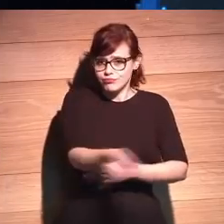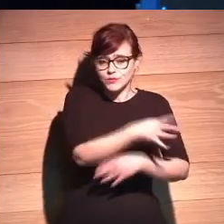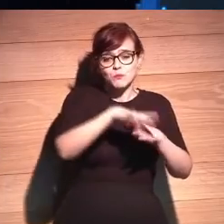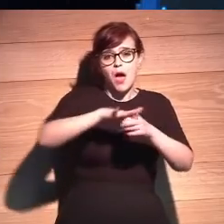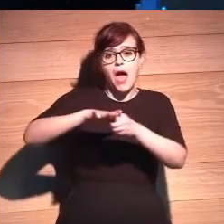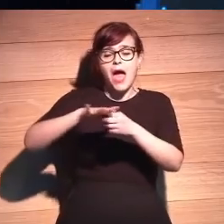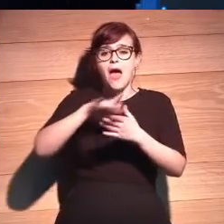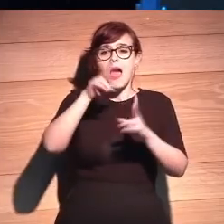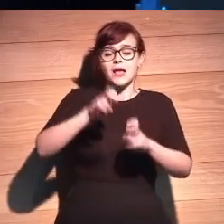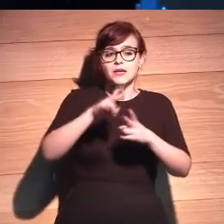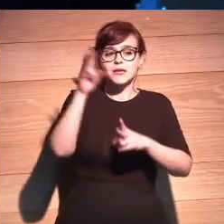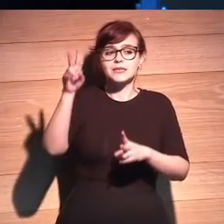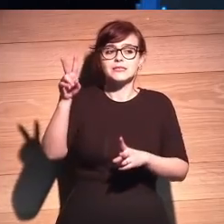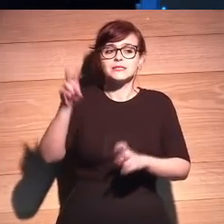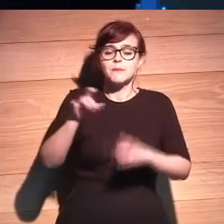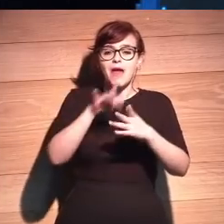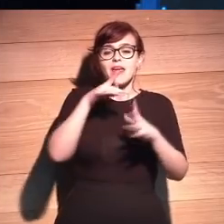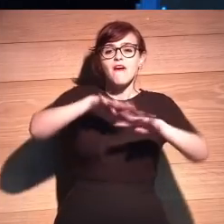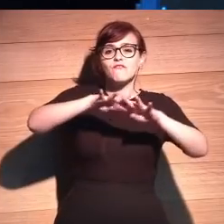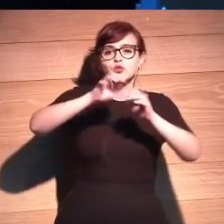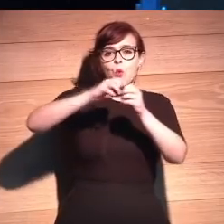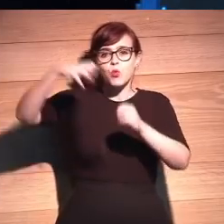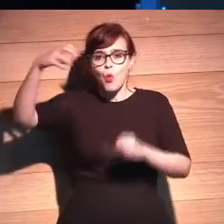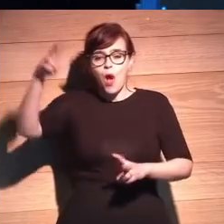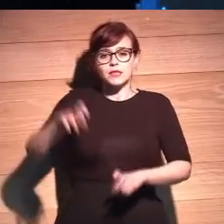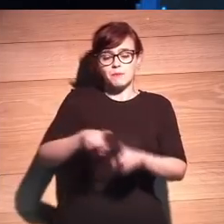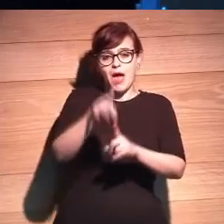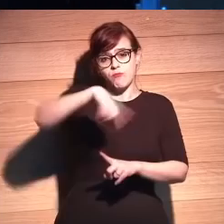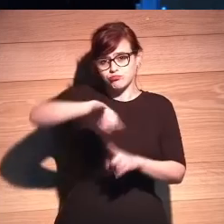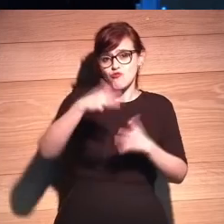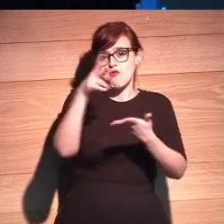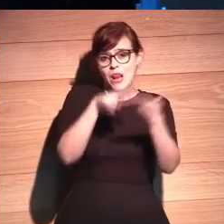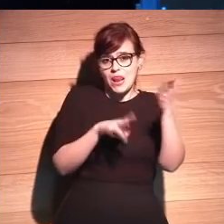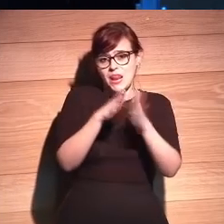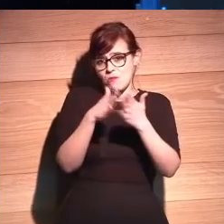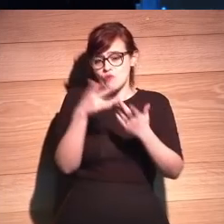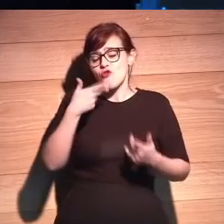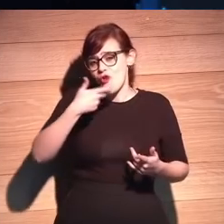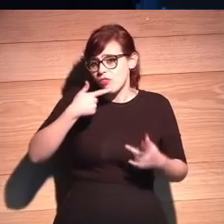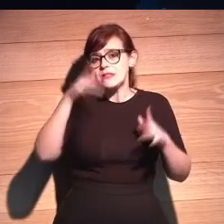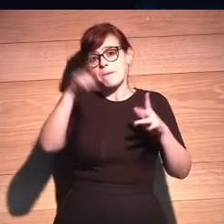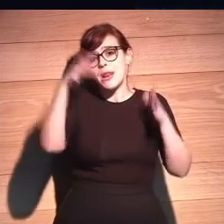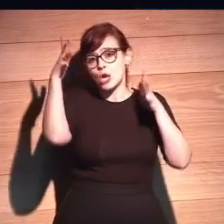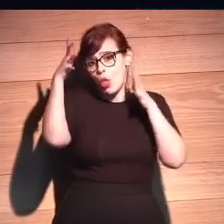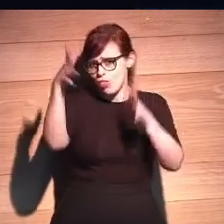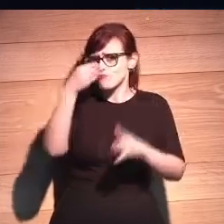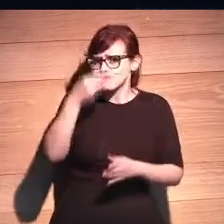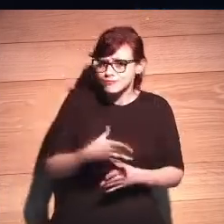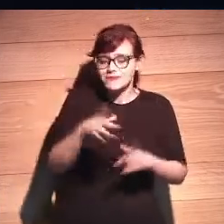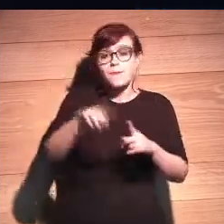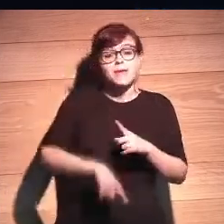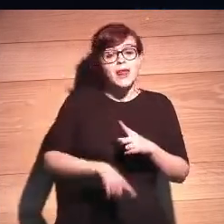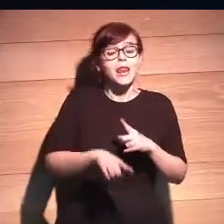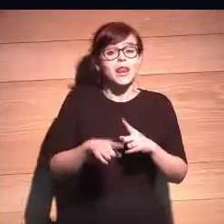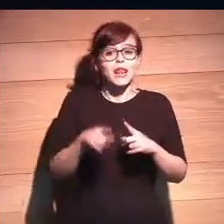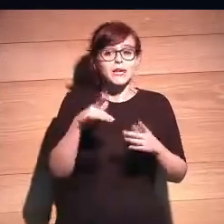bueno, el Ipariser es el creador del concepto del filtro burbuja de internet, que muchos habrán leído su libro y si no pues lo recomendamos también fielmente. También